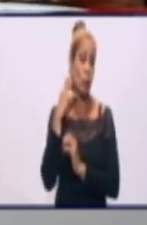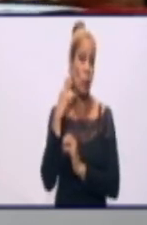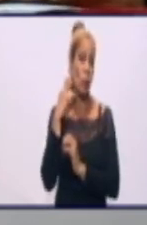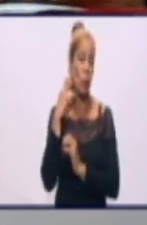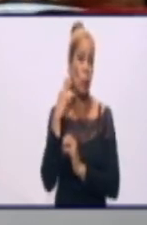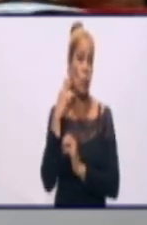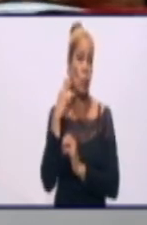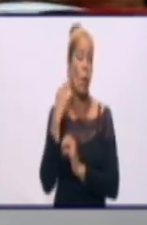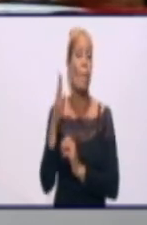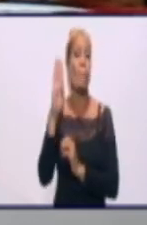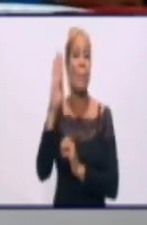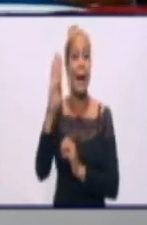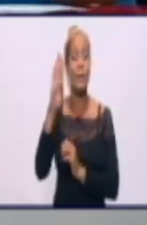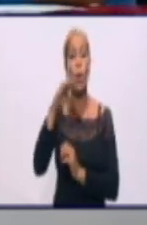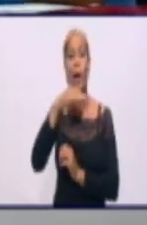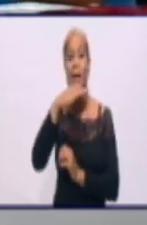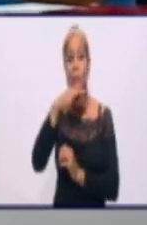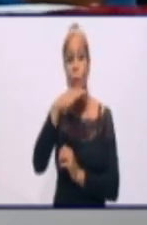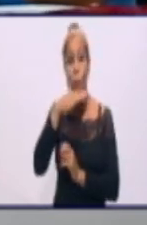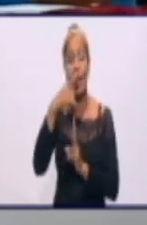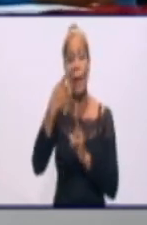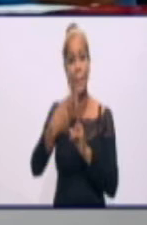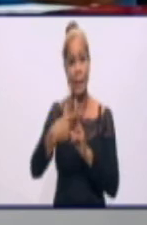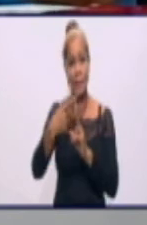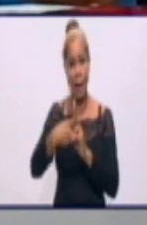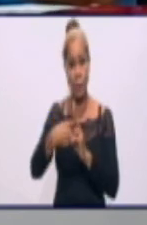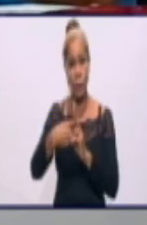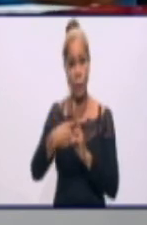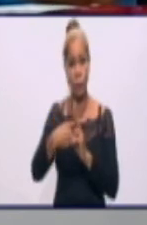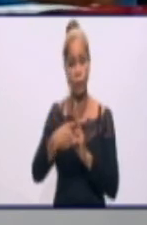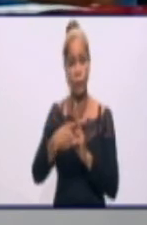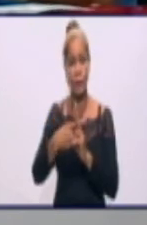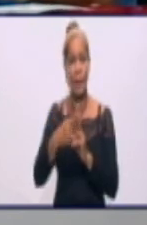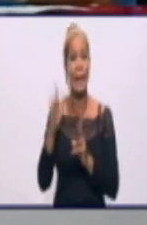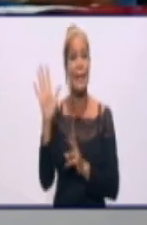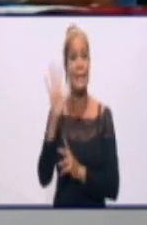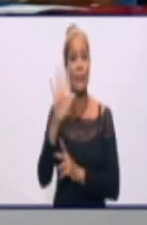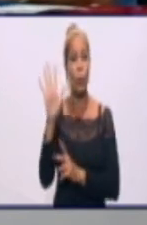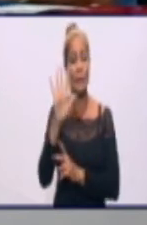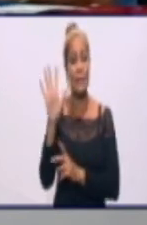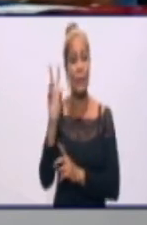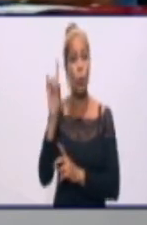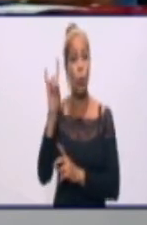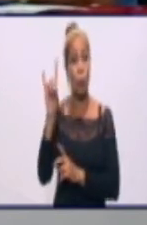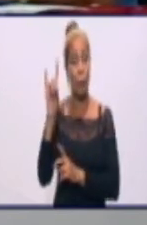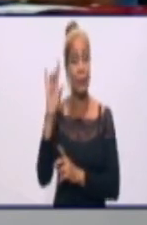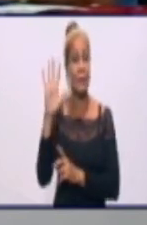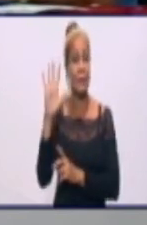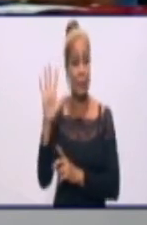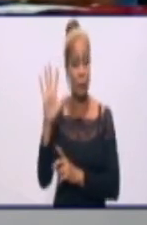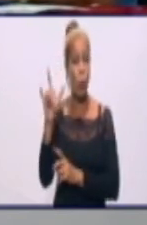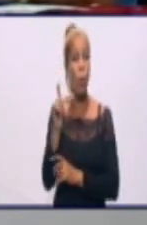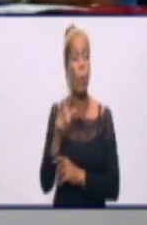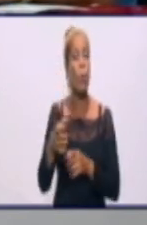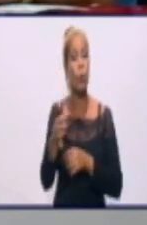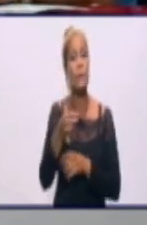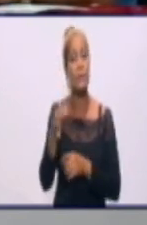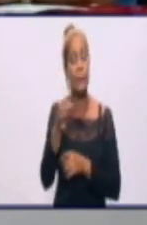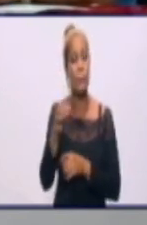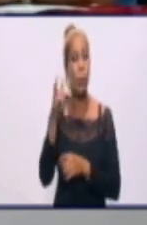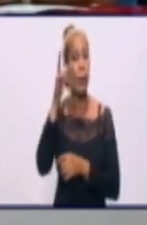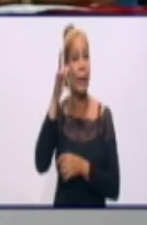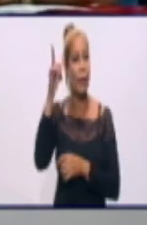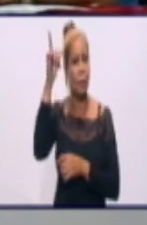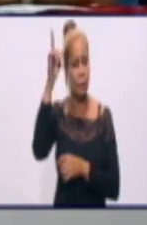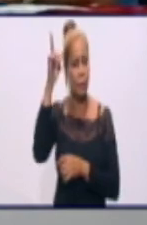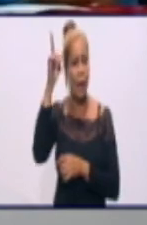Jimmy Gírsel en Bayamo, el 5595, que es el municipio de Bueyarriba, conjuntamente con Mabay, Balbán, Huelisca